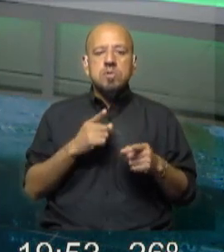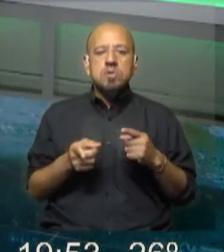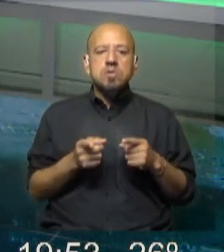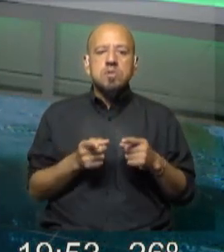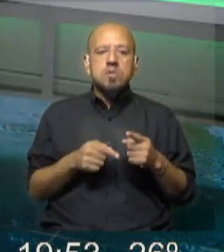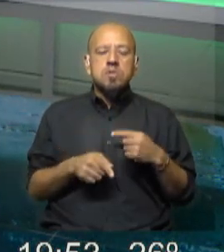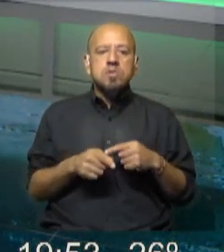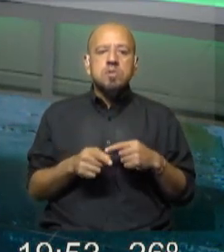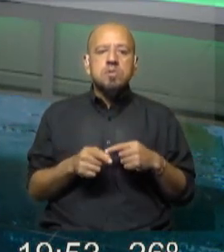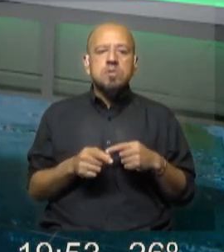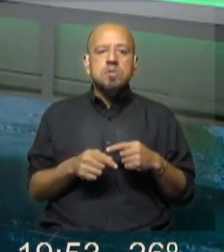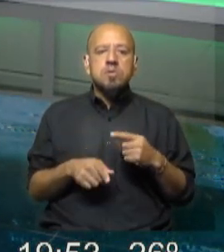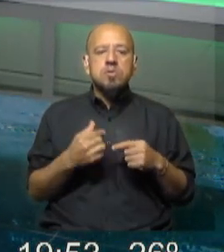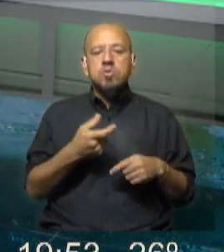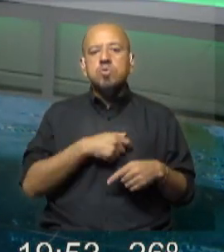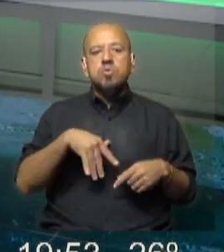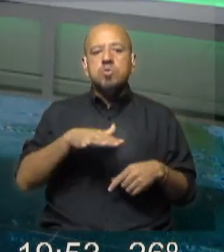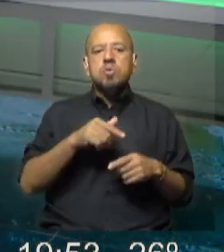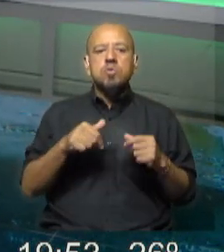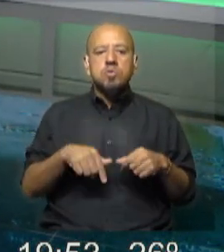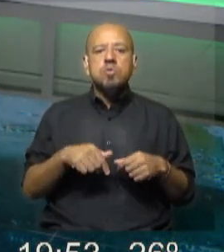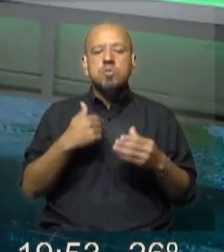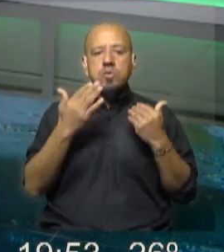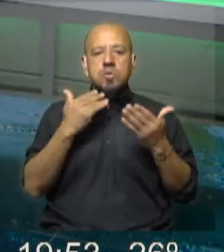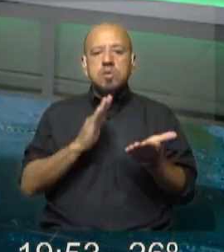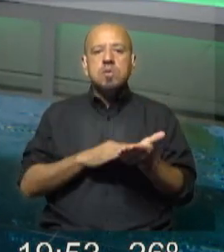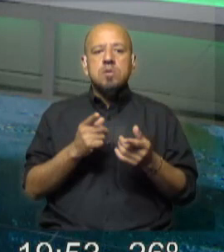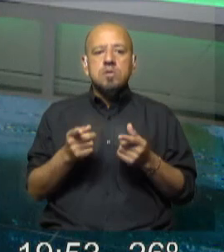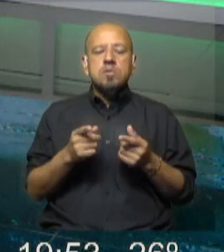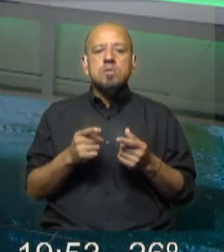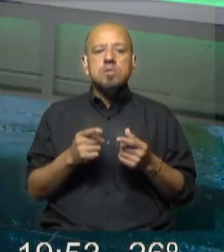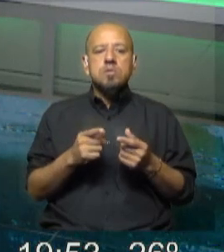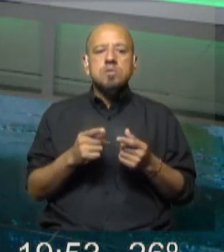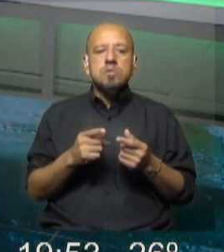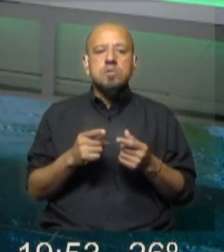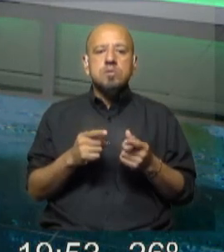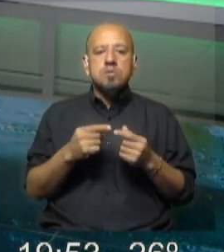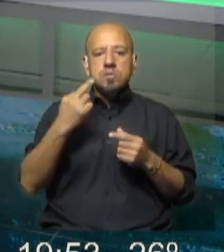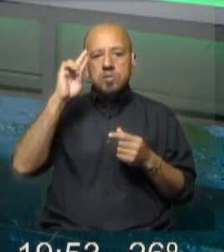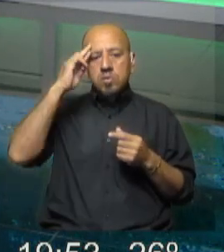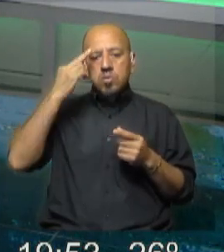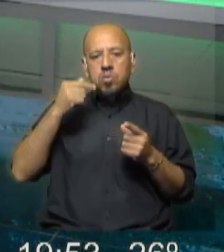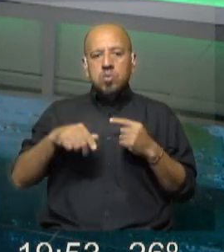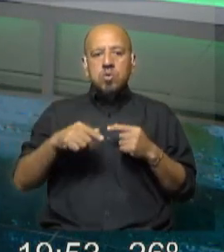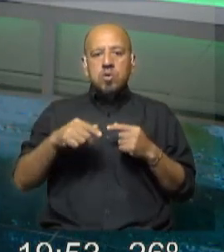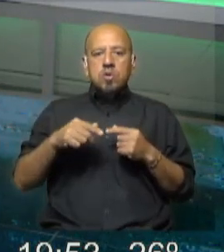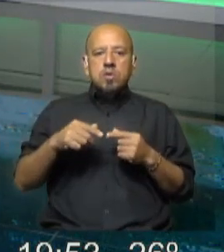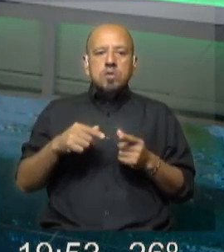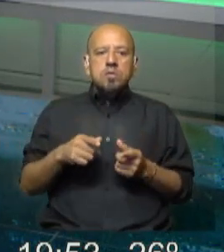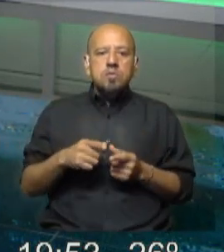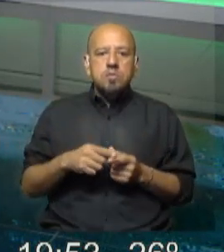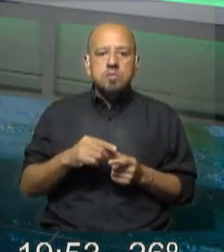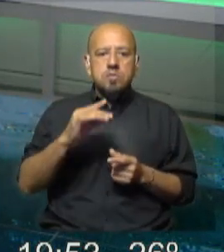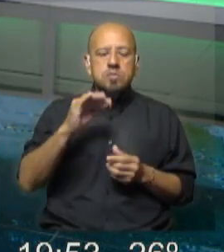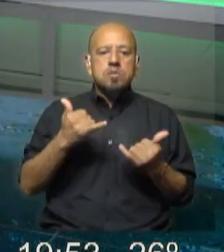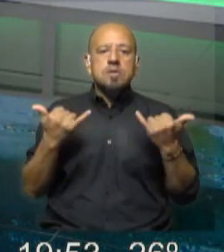de estos movimientos sociales. Nosotros estuvimos conversando con el programa uruguayo de reservas de surf,